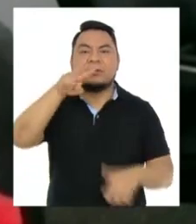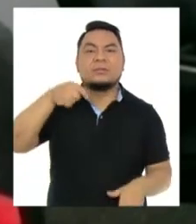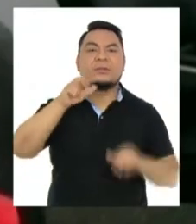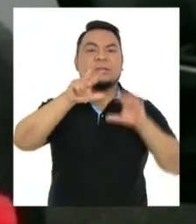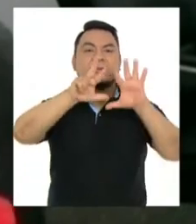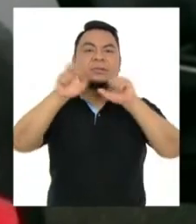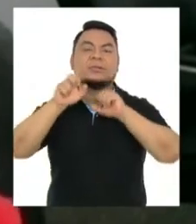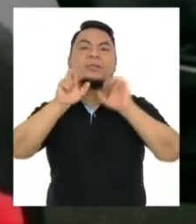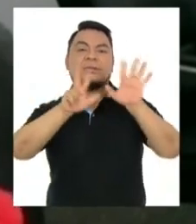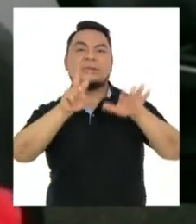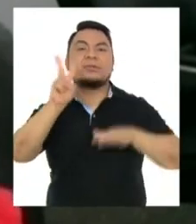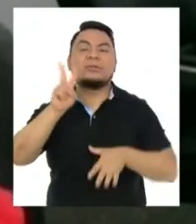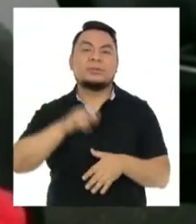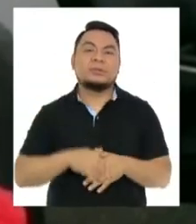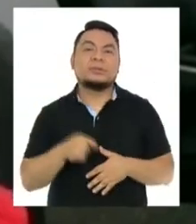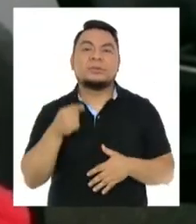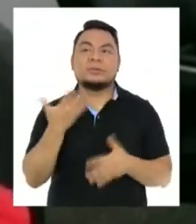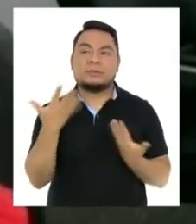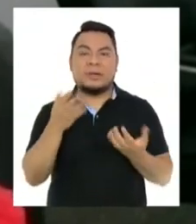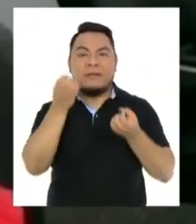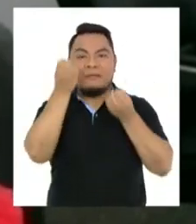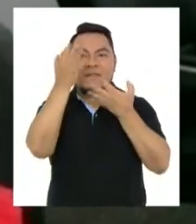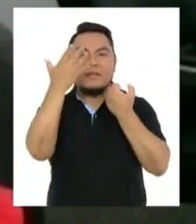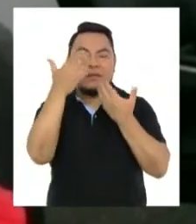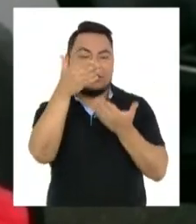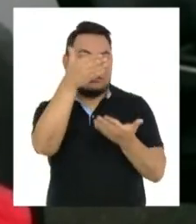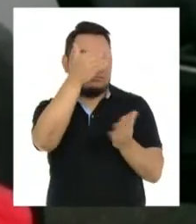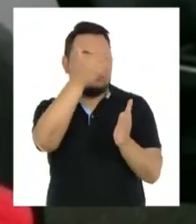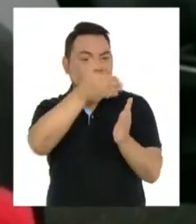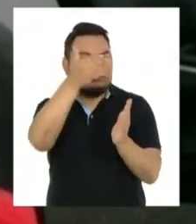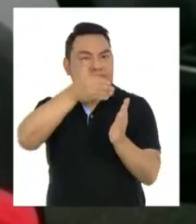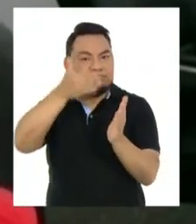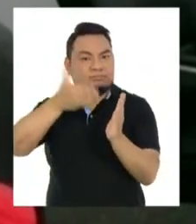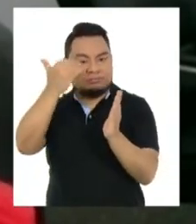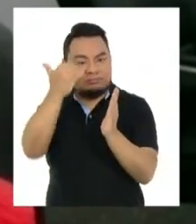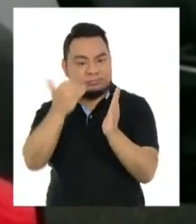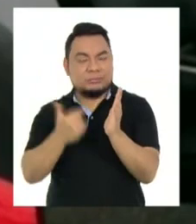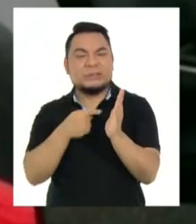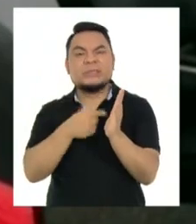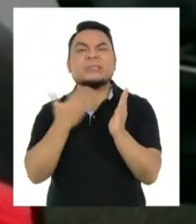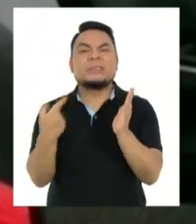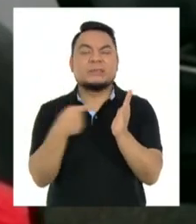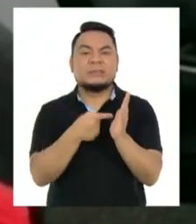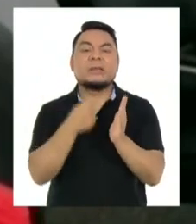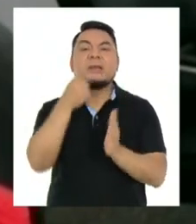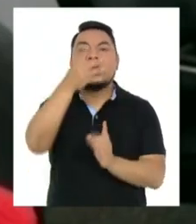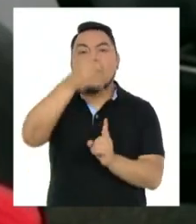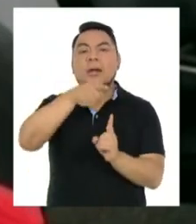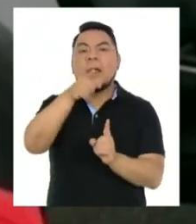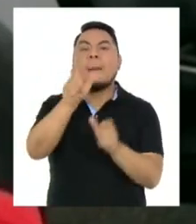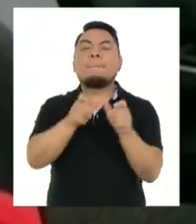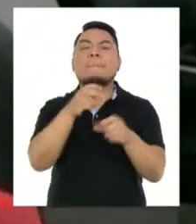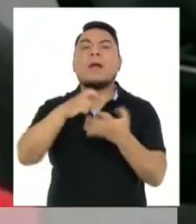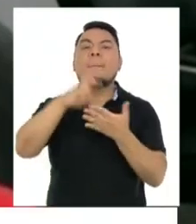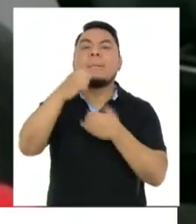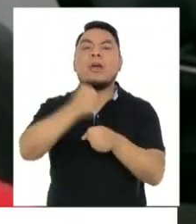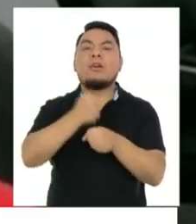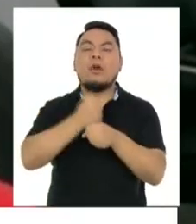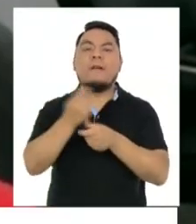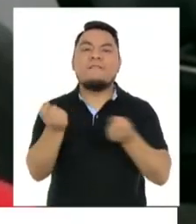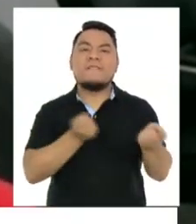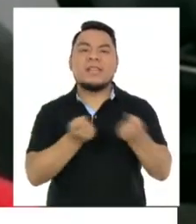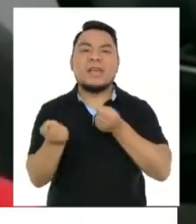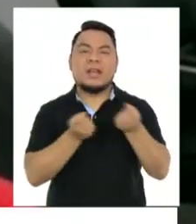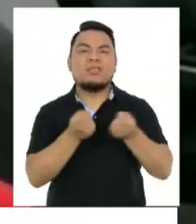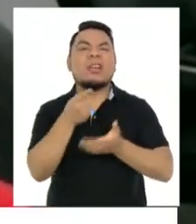.882 archivos que contienen las hojas de vida, los planes de gobierno, los resúmenes de planes de